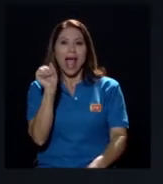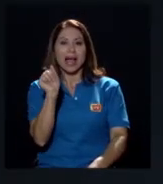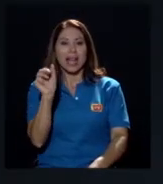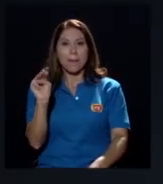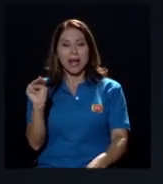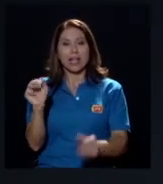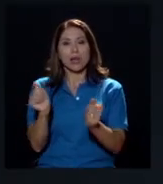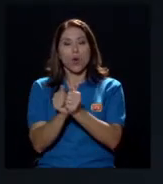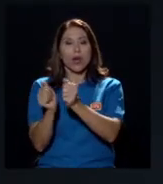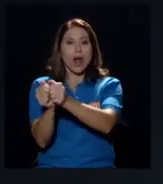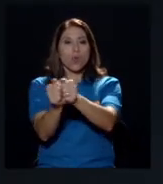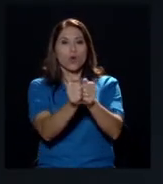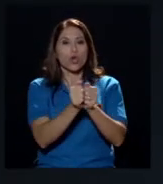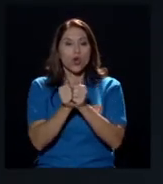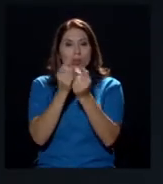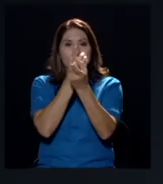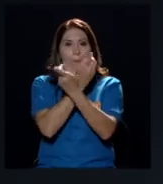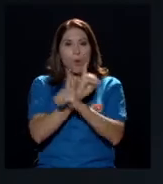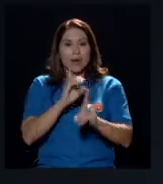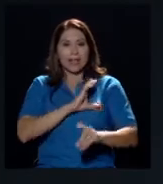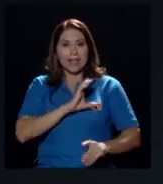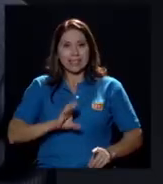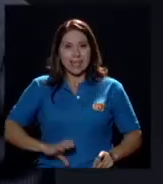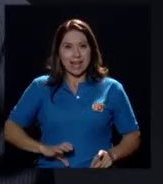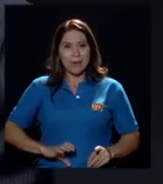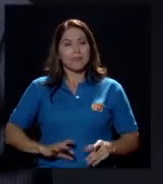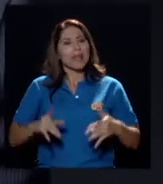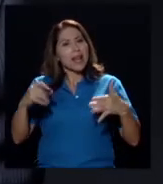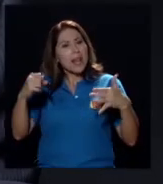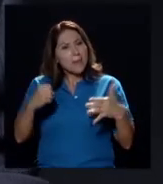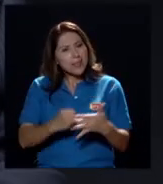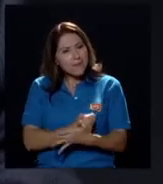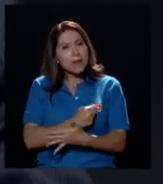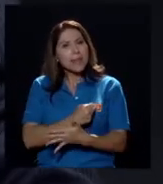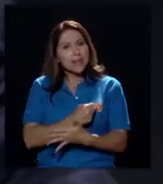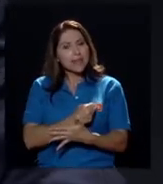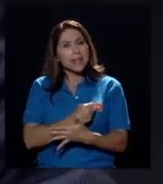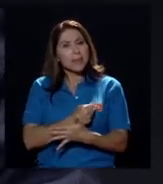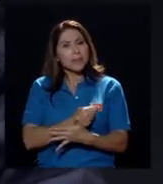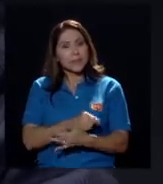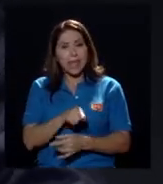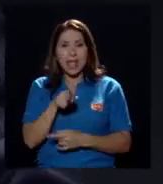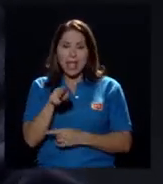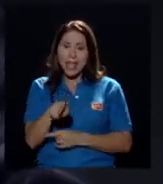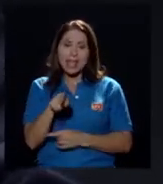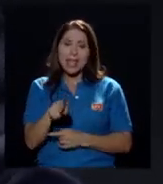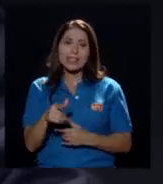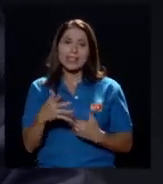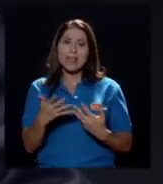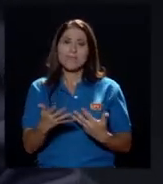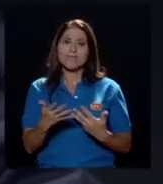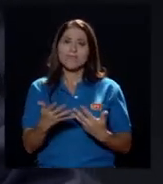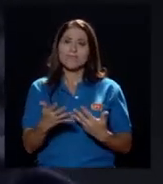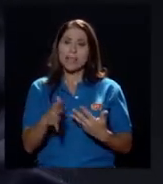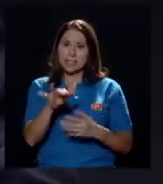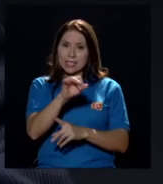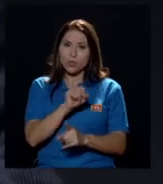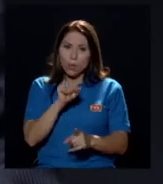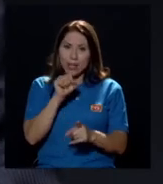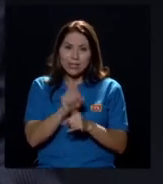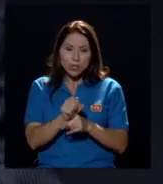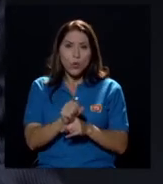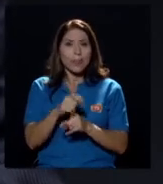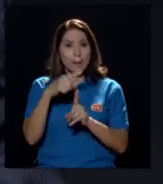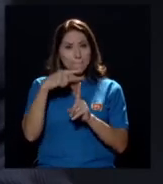lamentablemente entonces en esa situación tan